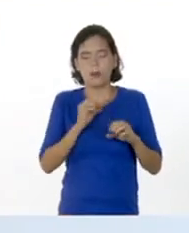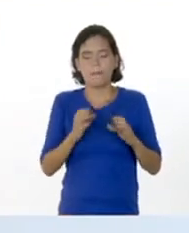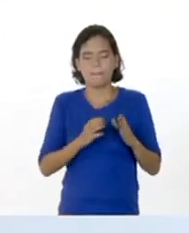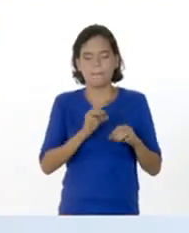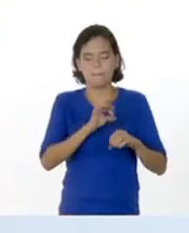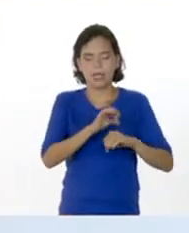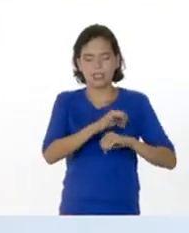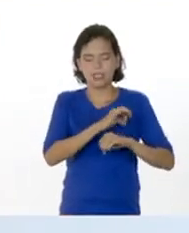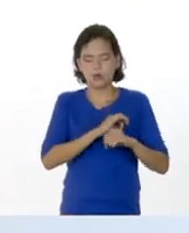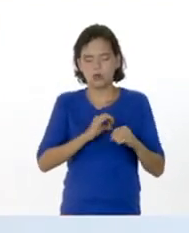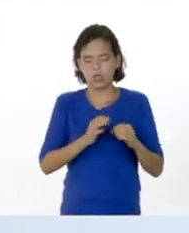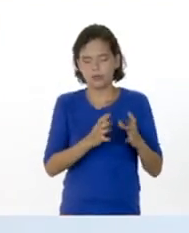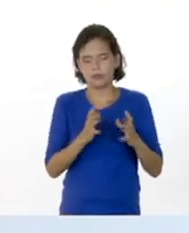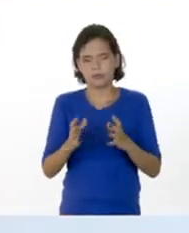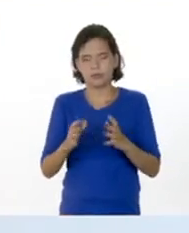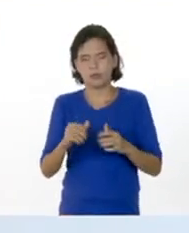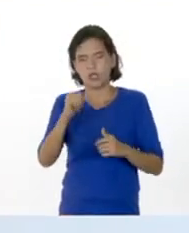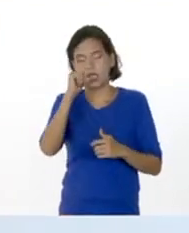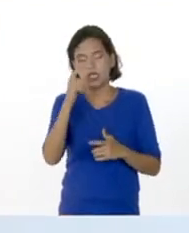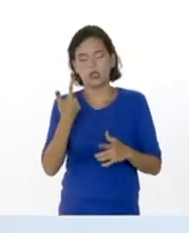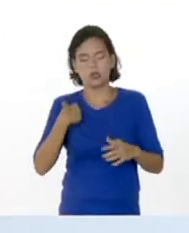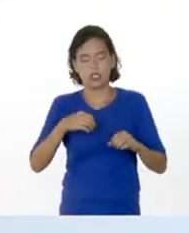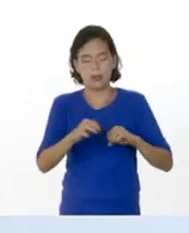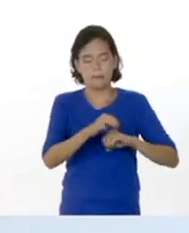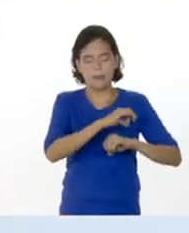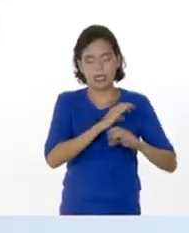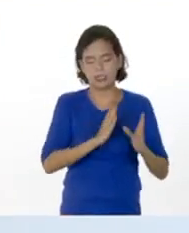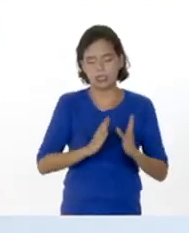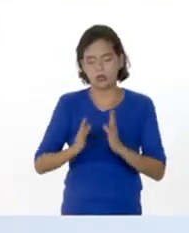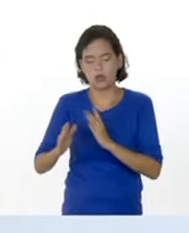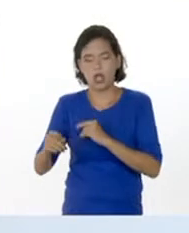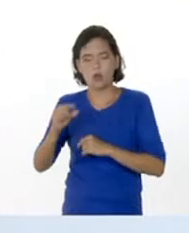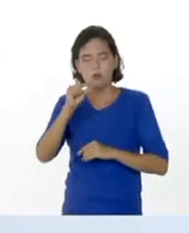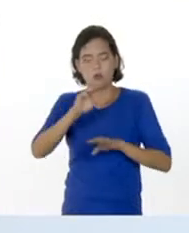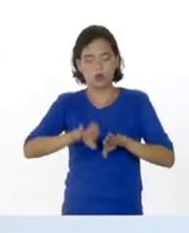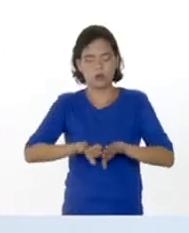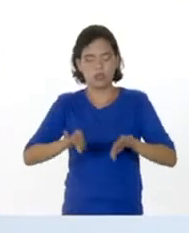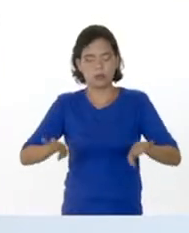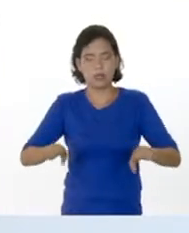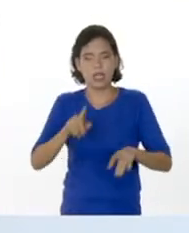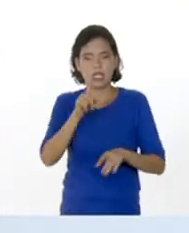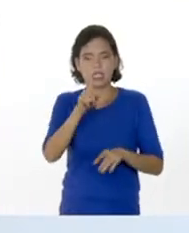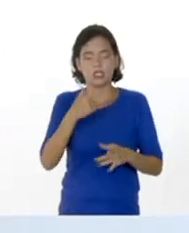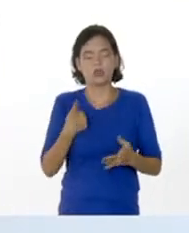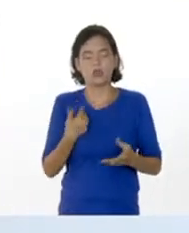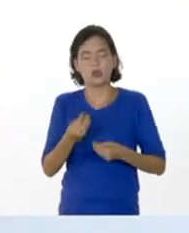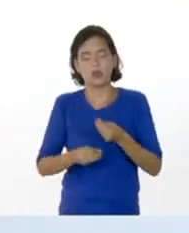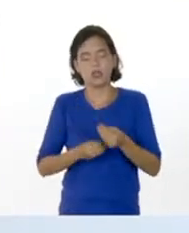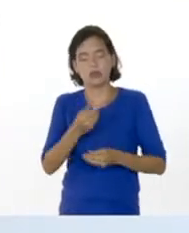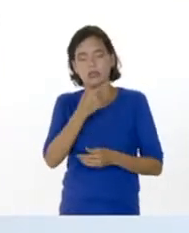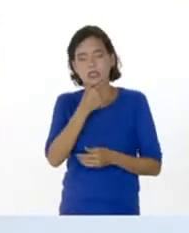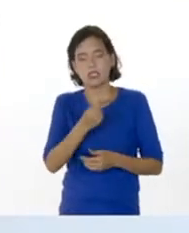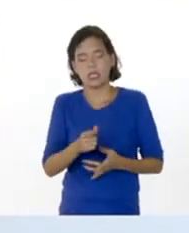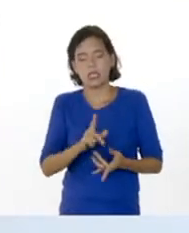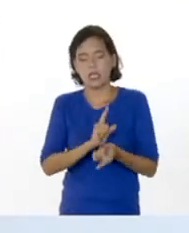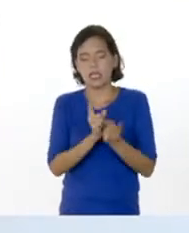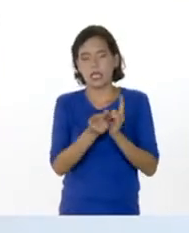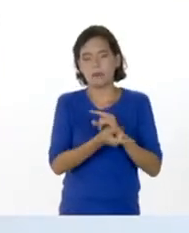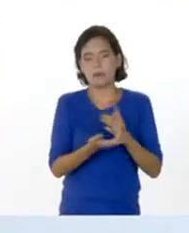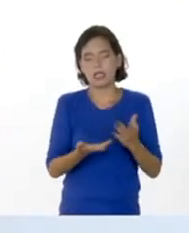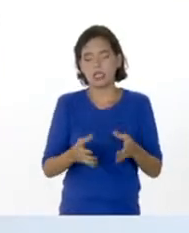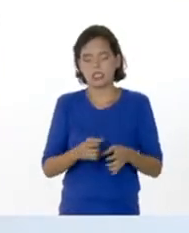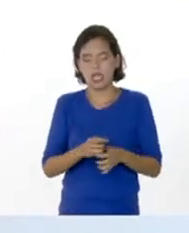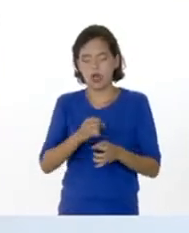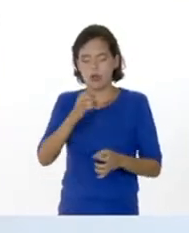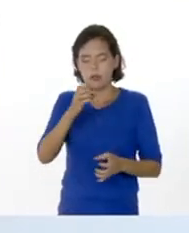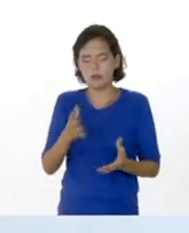Porque el líquido de por sí tiene partículas un poco separadas y eso es lo que le da la facilidad de adaptarse a